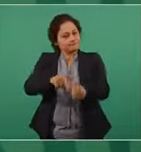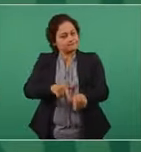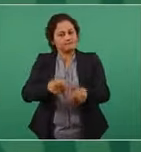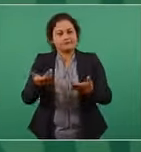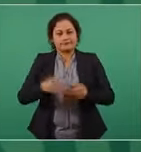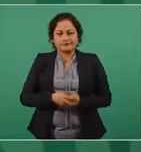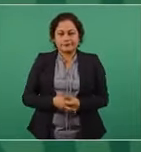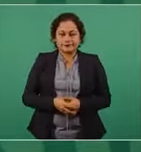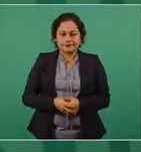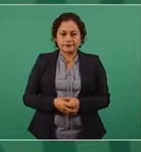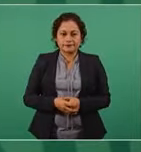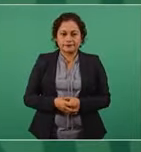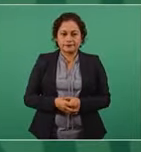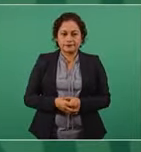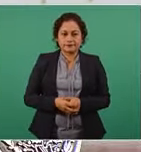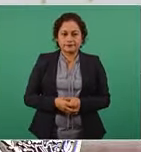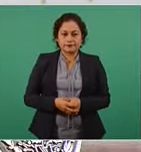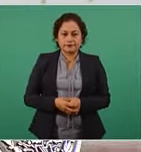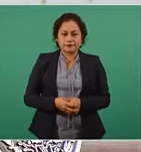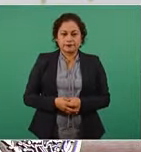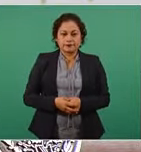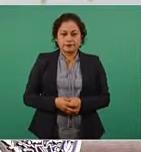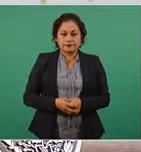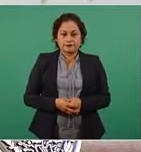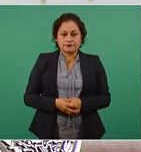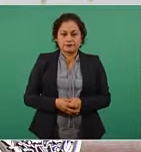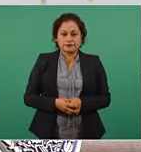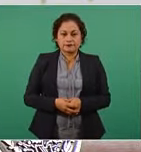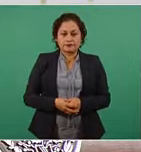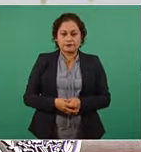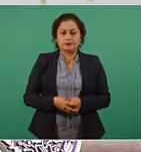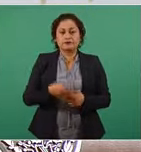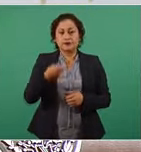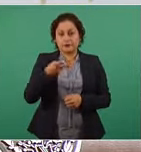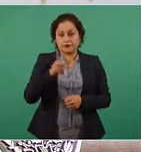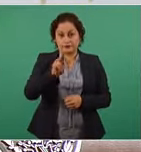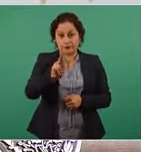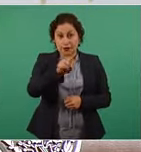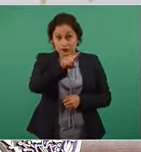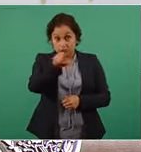constancia